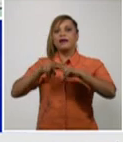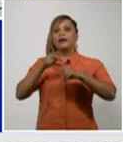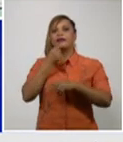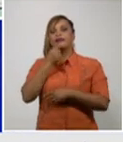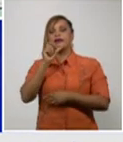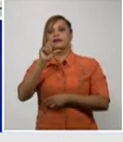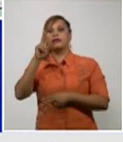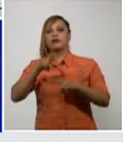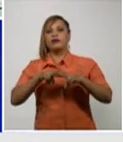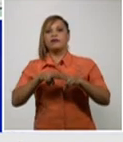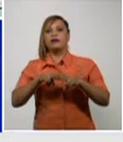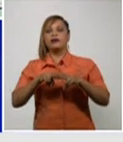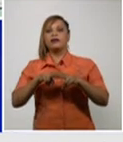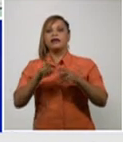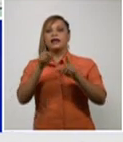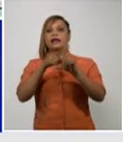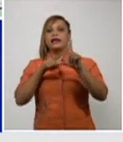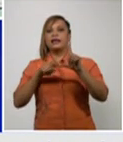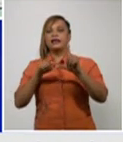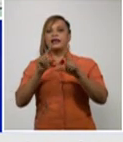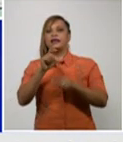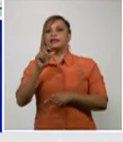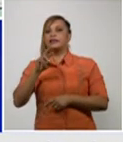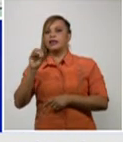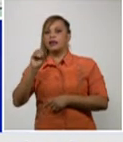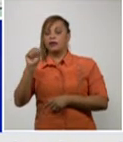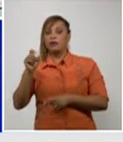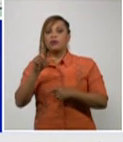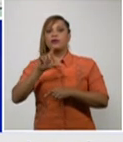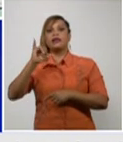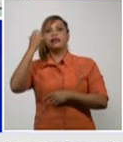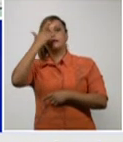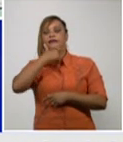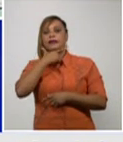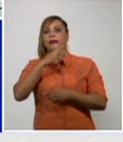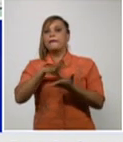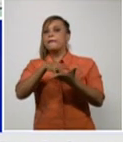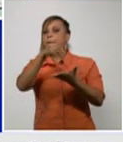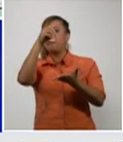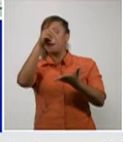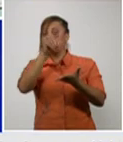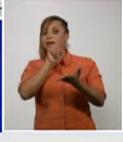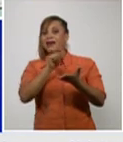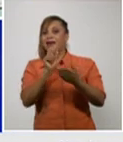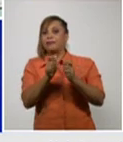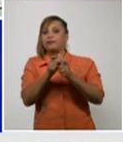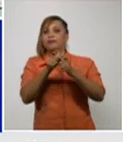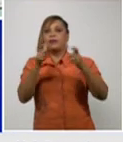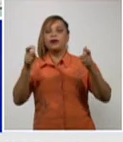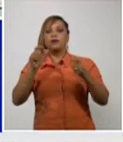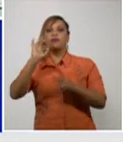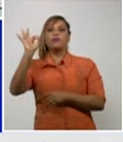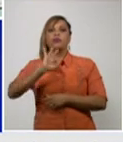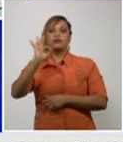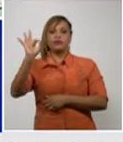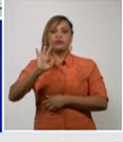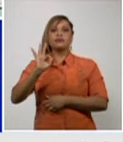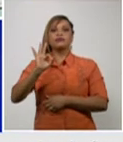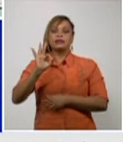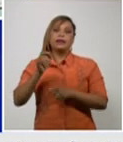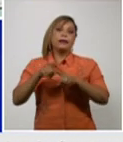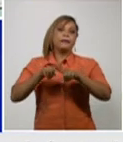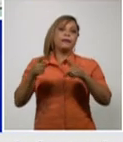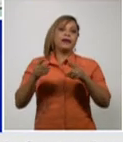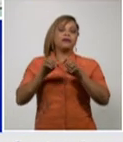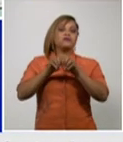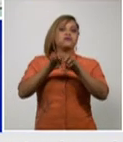Regla Cerro y La Liza y Plaza con las mayores tasas de incidencia pero con una dispersión